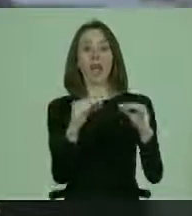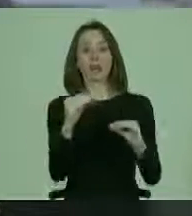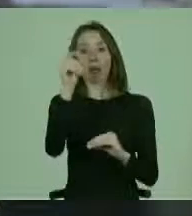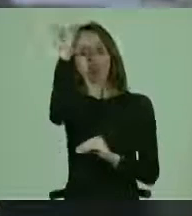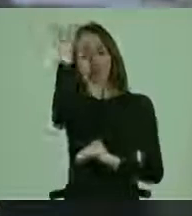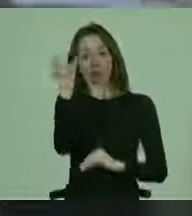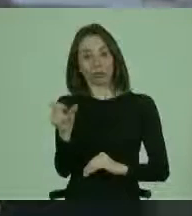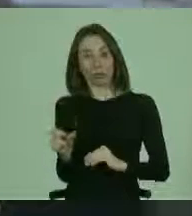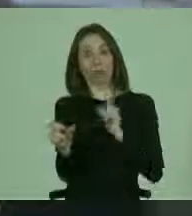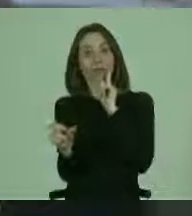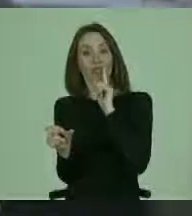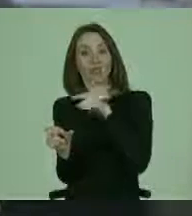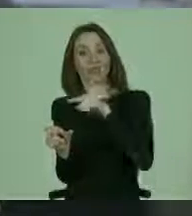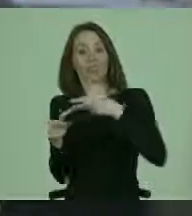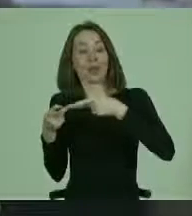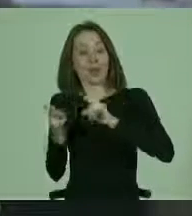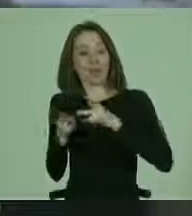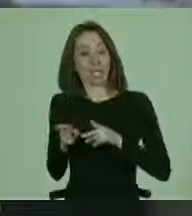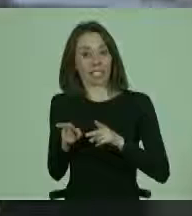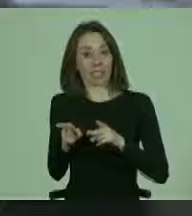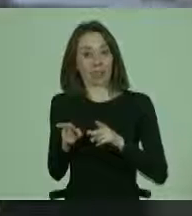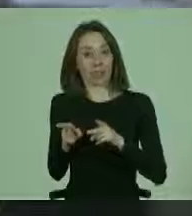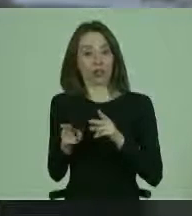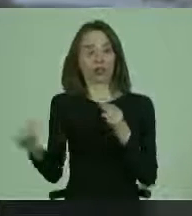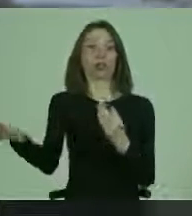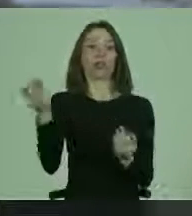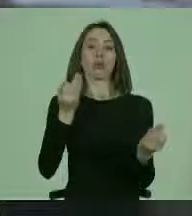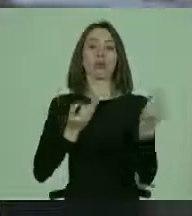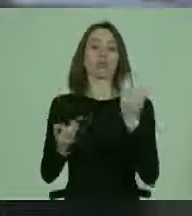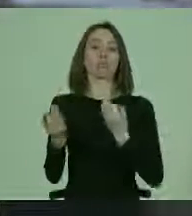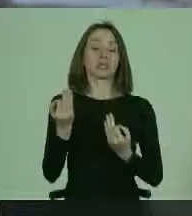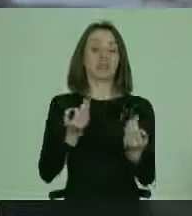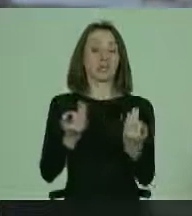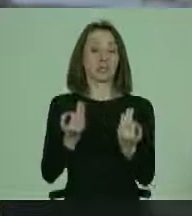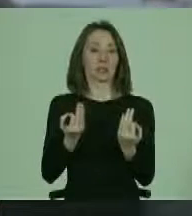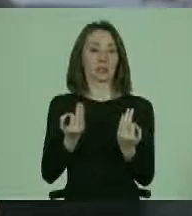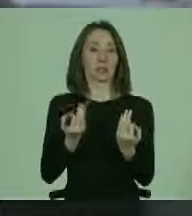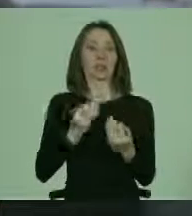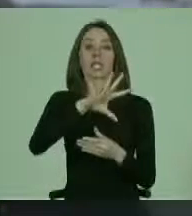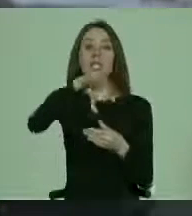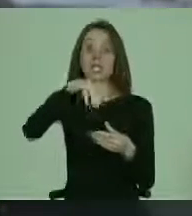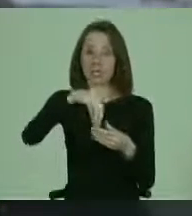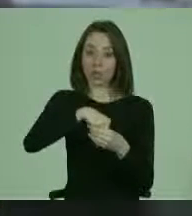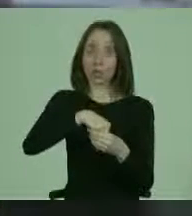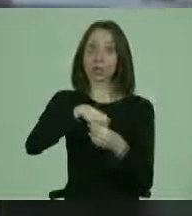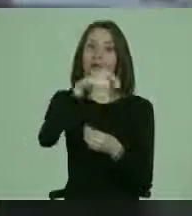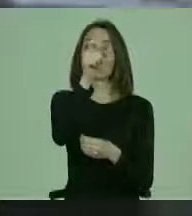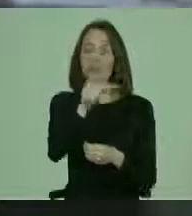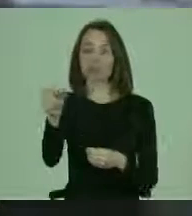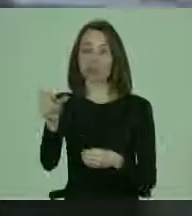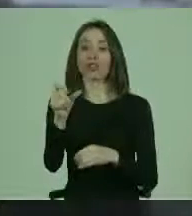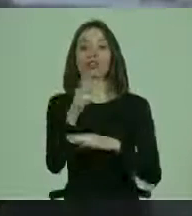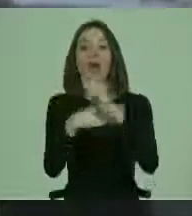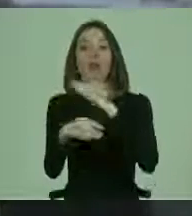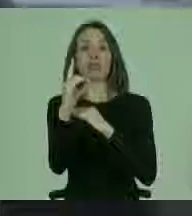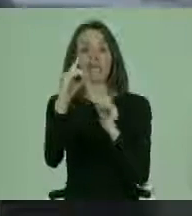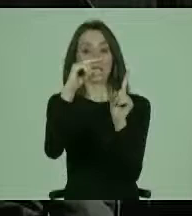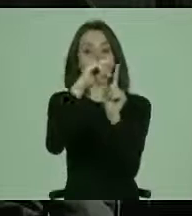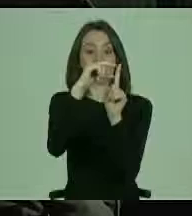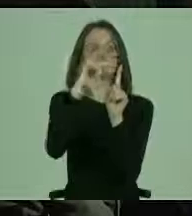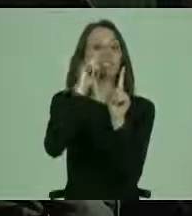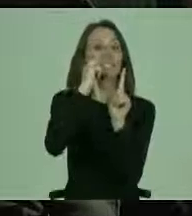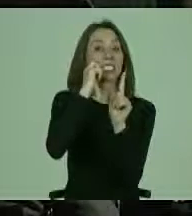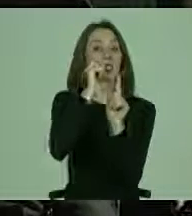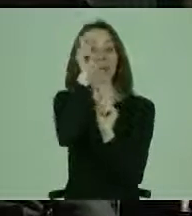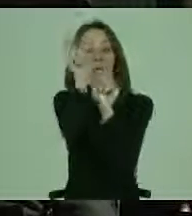sujeto de derechos, hoy día se nos dice que incluye a aquellas que